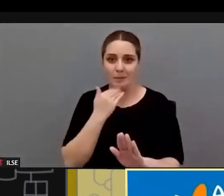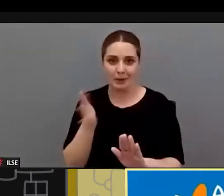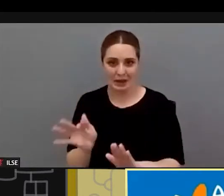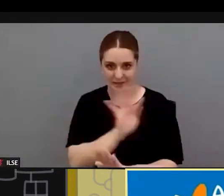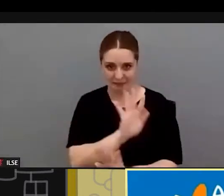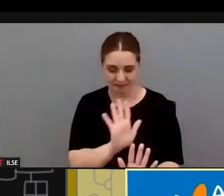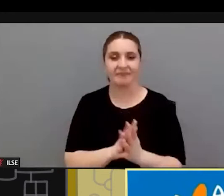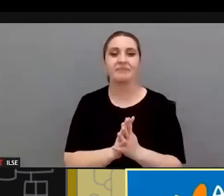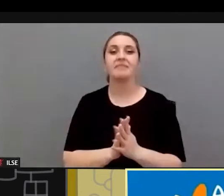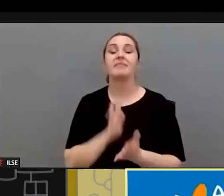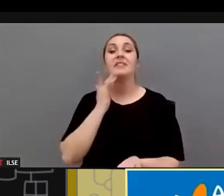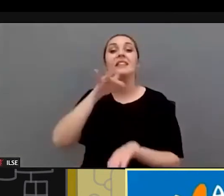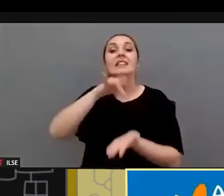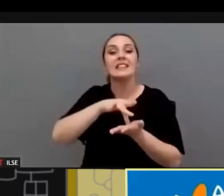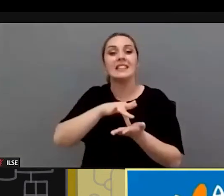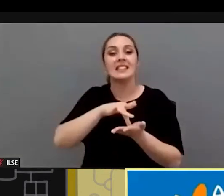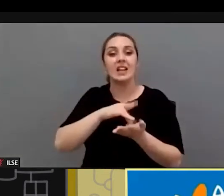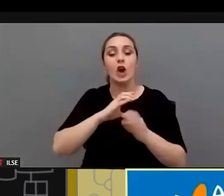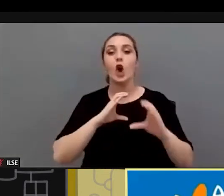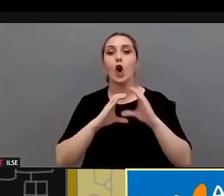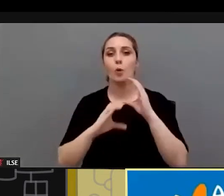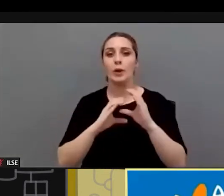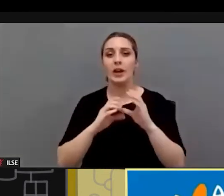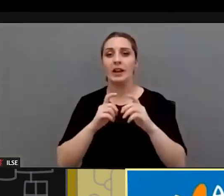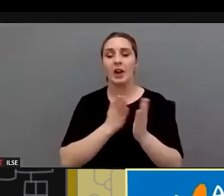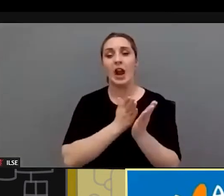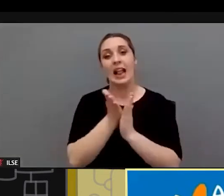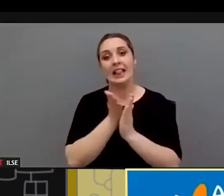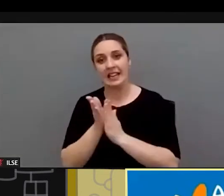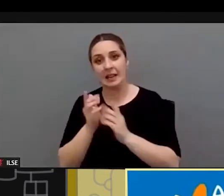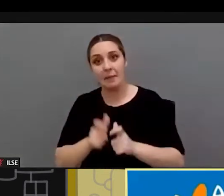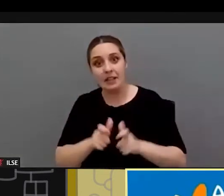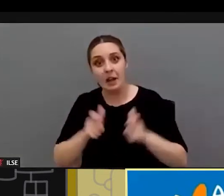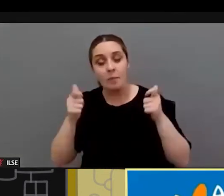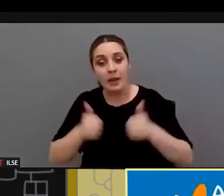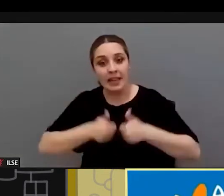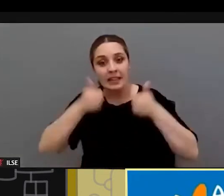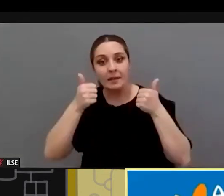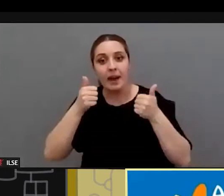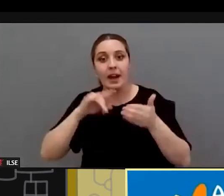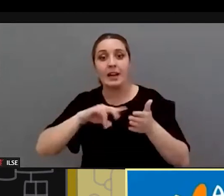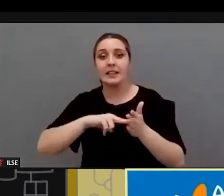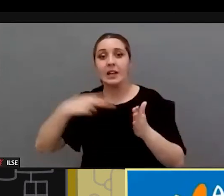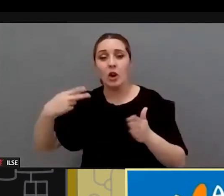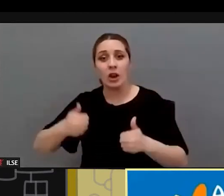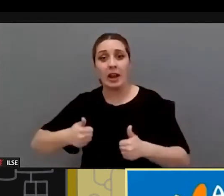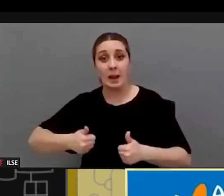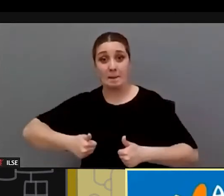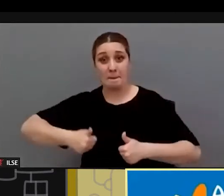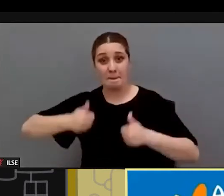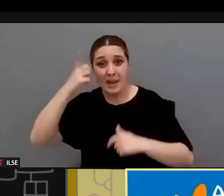en el caso de la comunicación aumentativa y alternativa la más tecnológica se ve una brecha de género